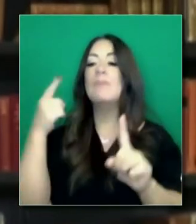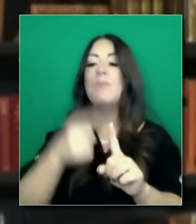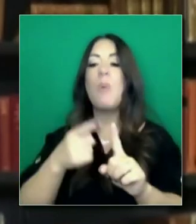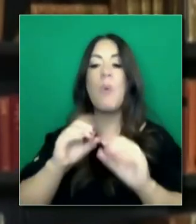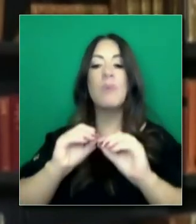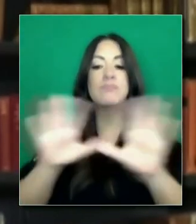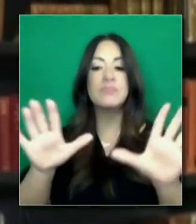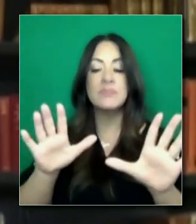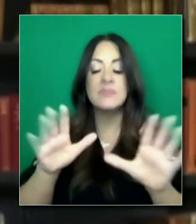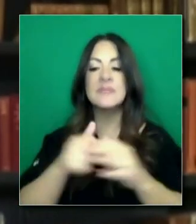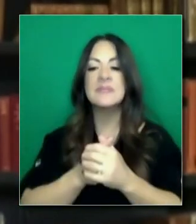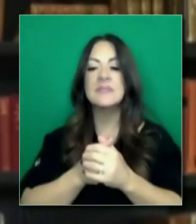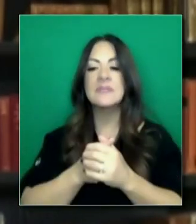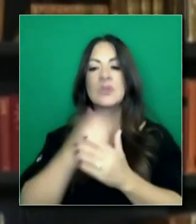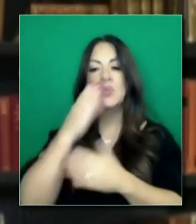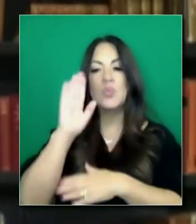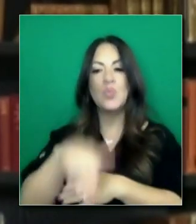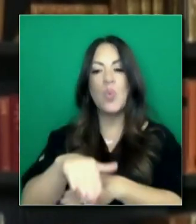para clarificar.